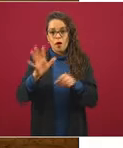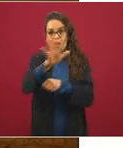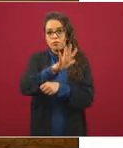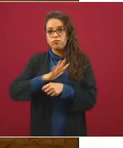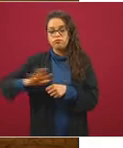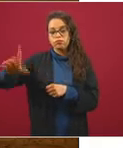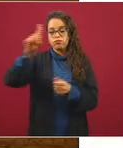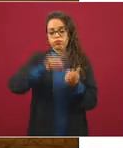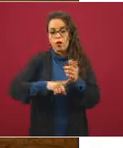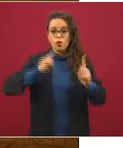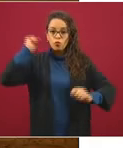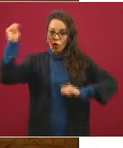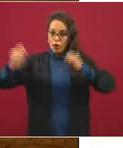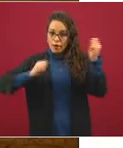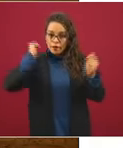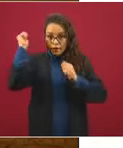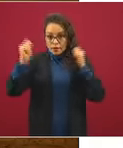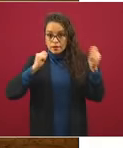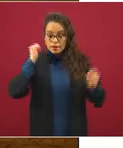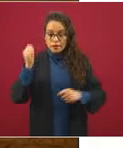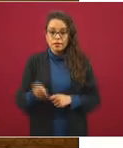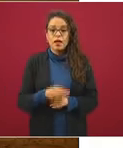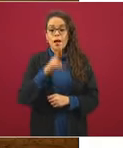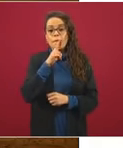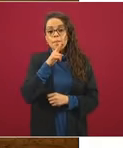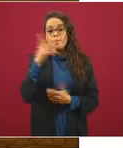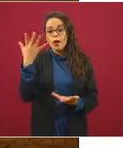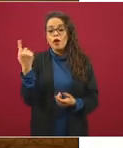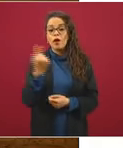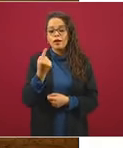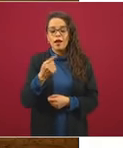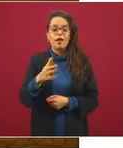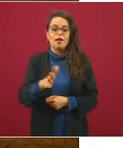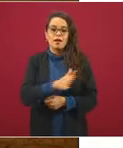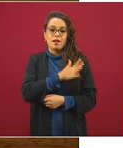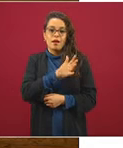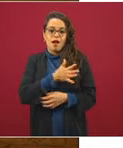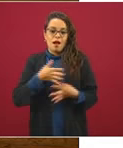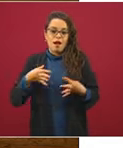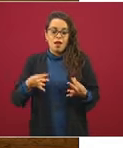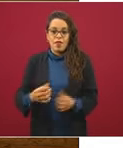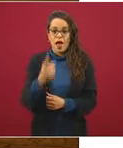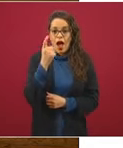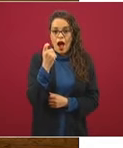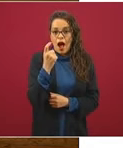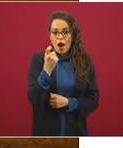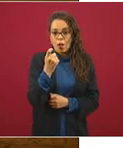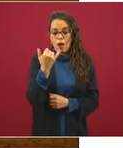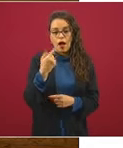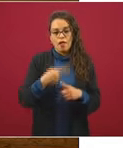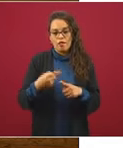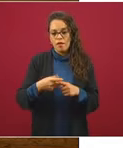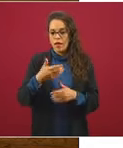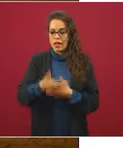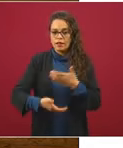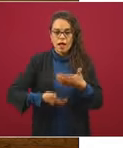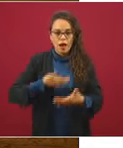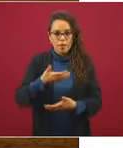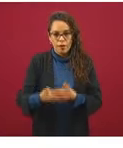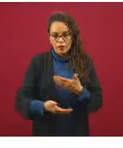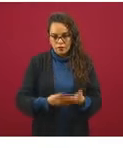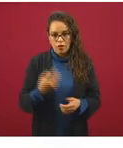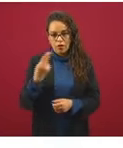turístico de playa y mejorar la calidad del agua y la seguridad de todos los servicios que nos ofrecen. La siguiente, por favor.